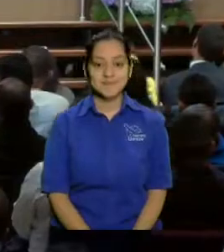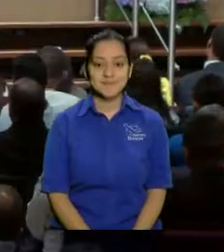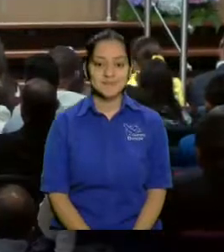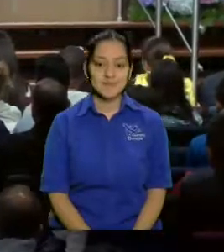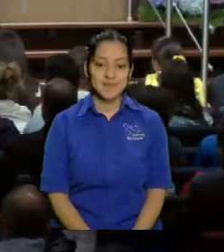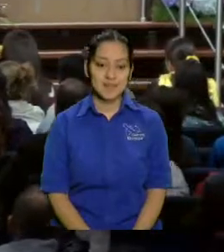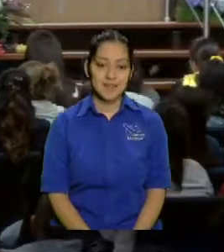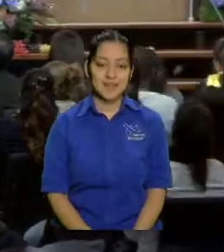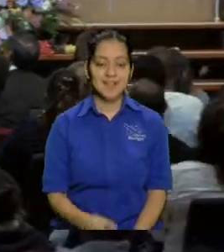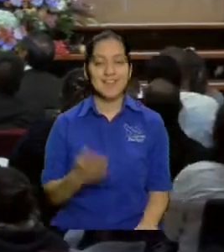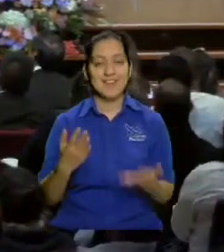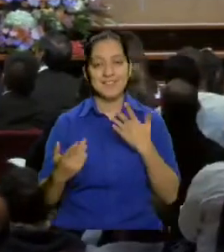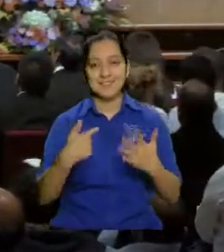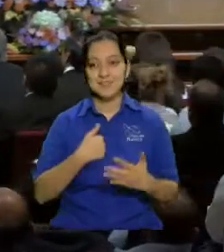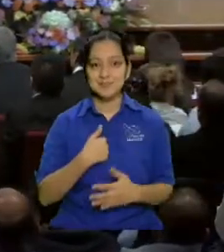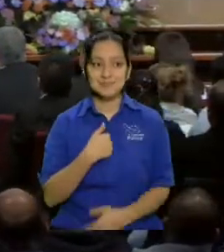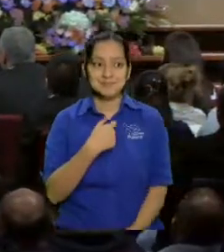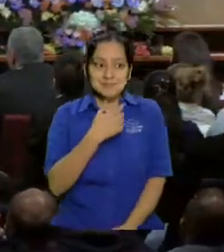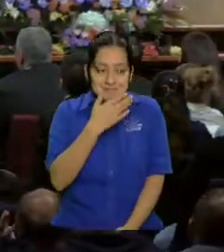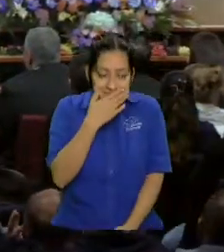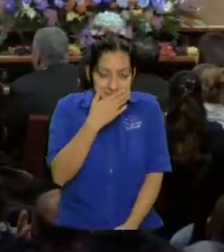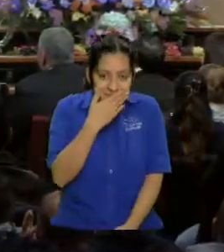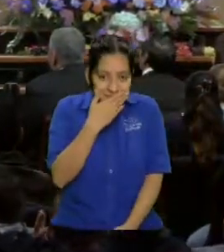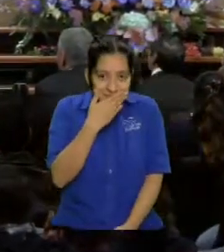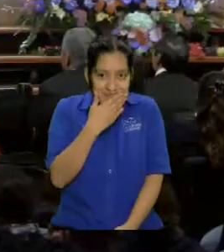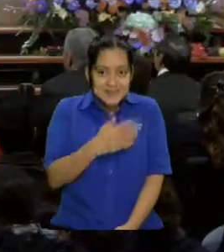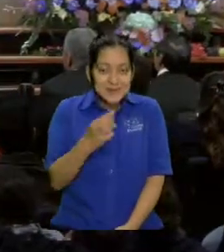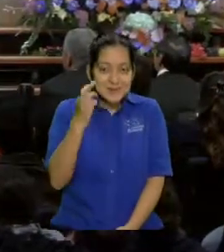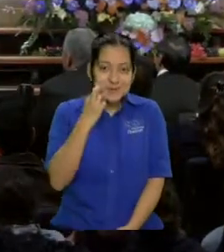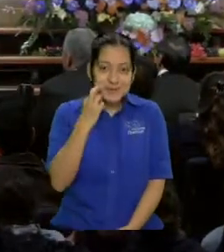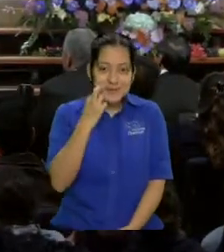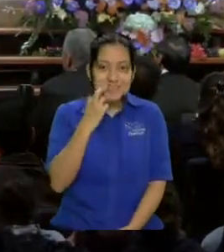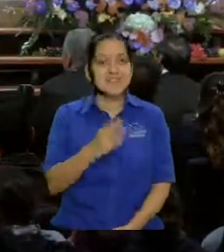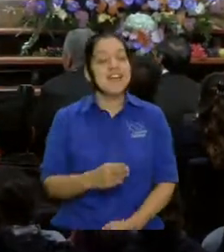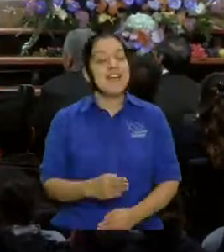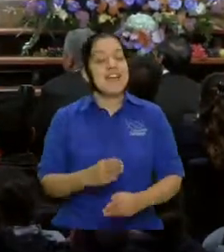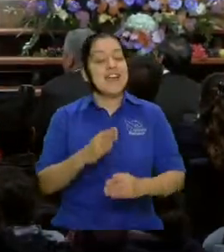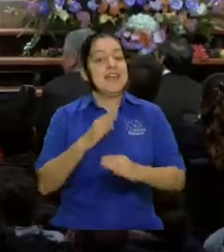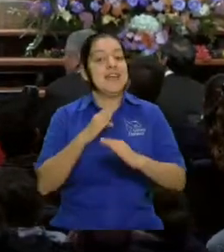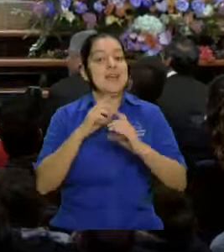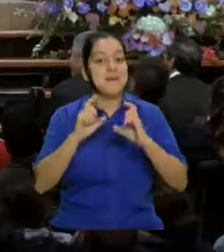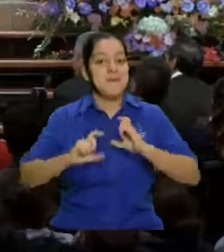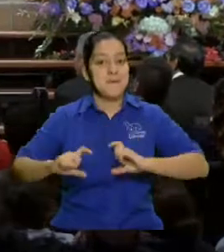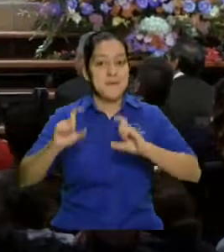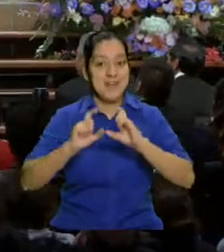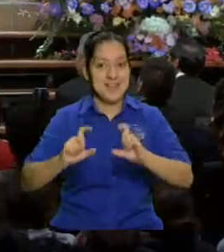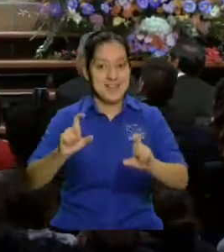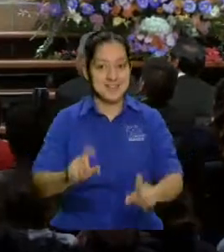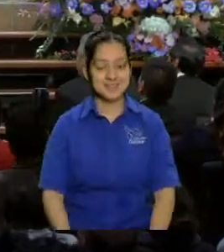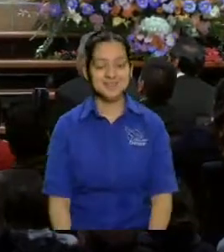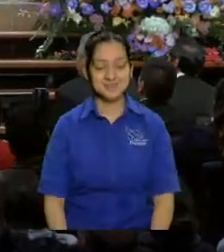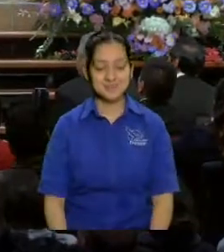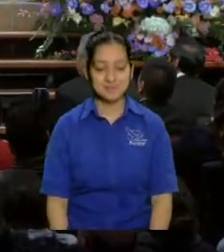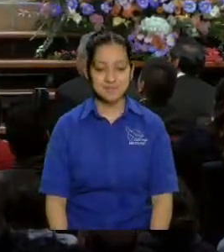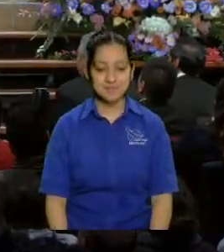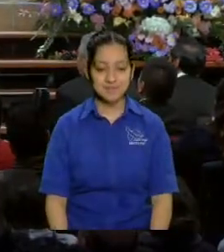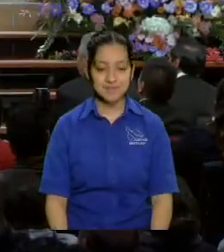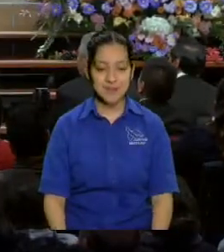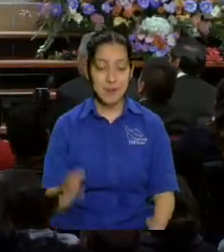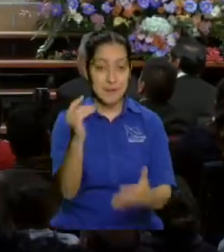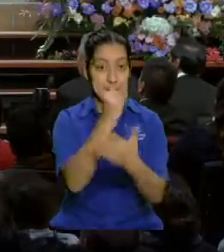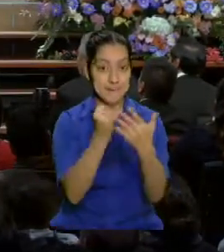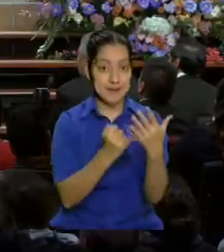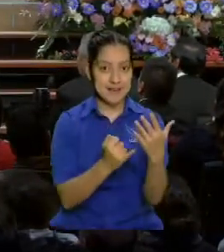a veces me da risa a mí como los papás que cuidan porque hay un meme que sacaron por ahí de una muchachita